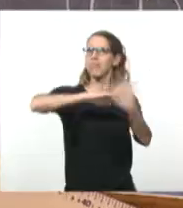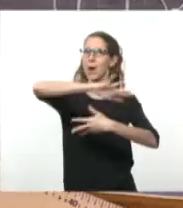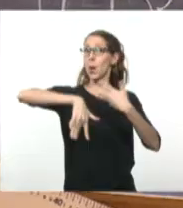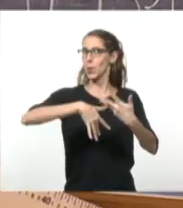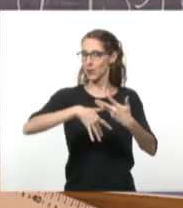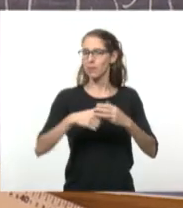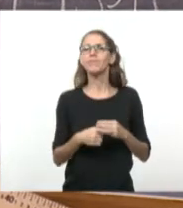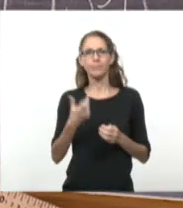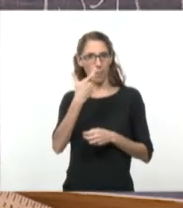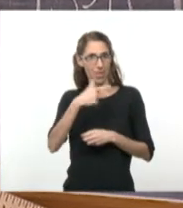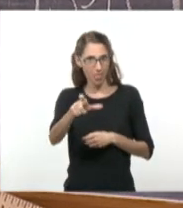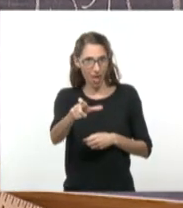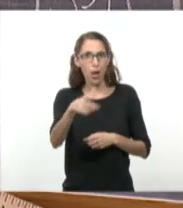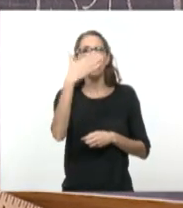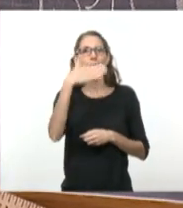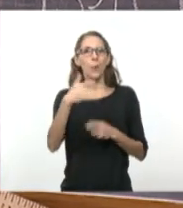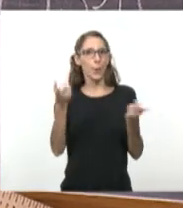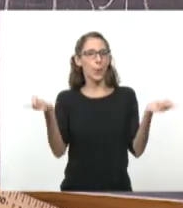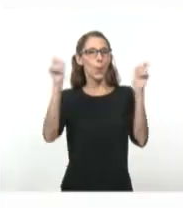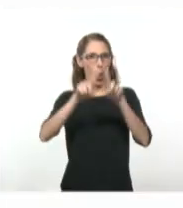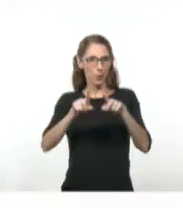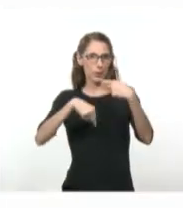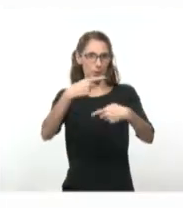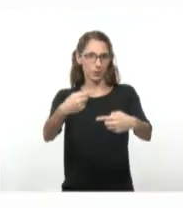este video y volvemos con Carla.